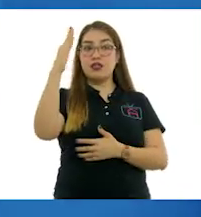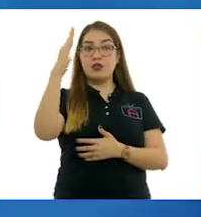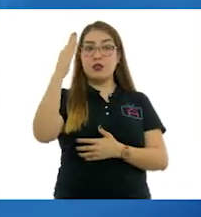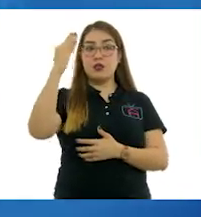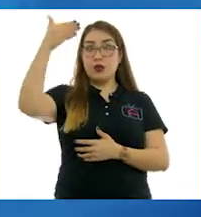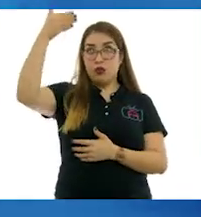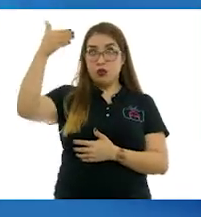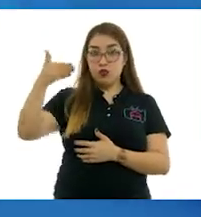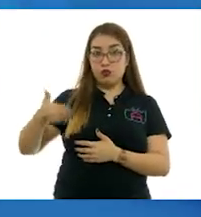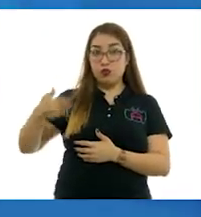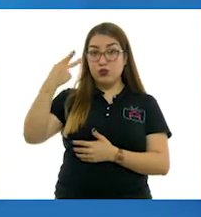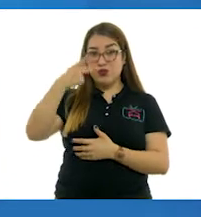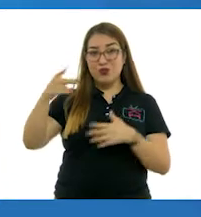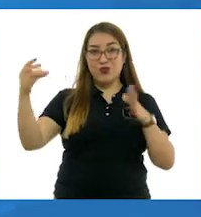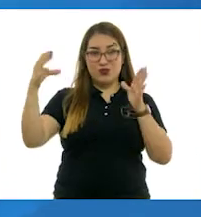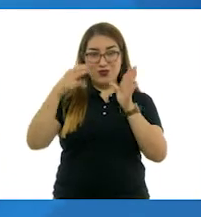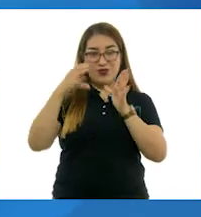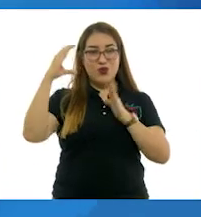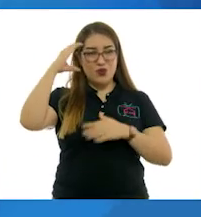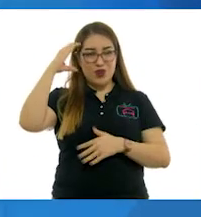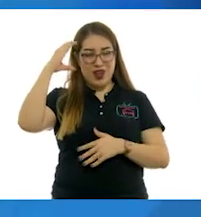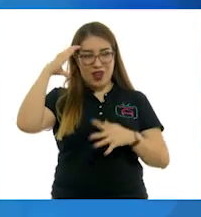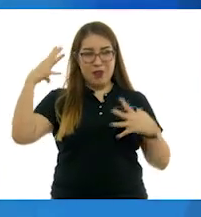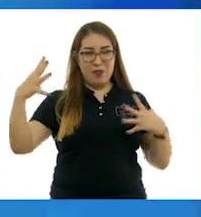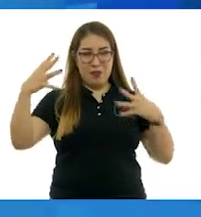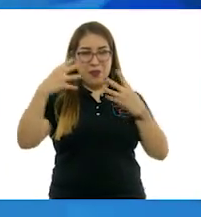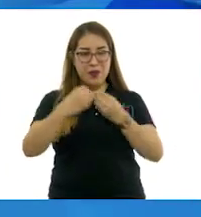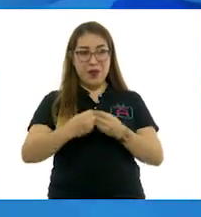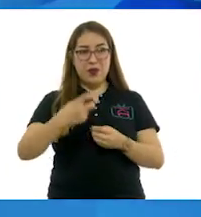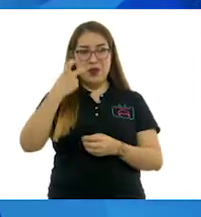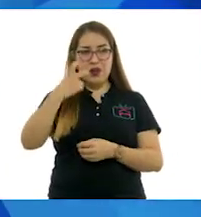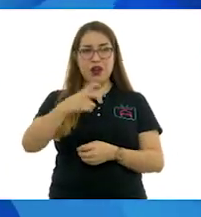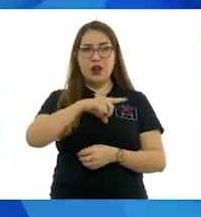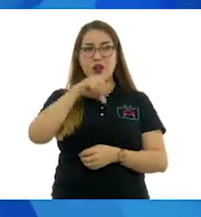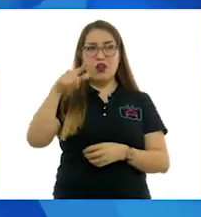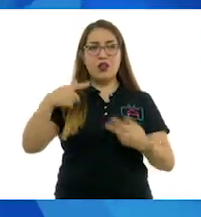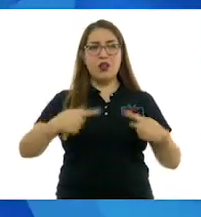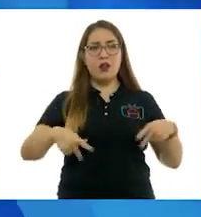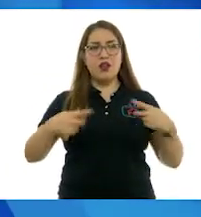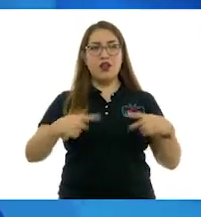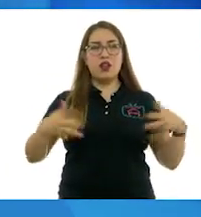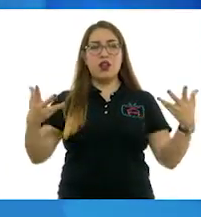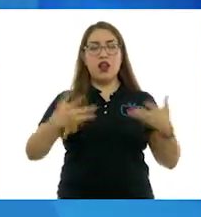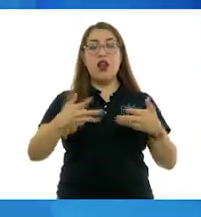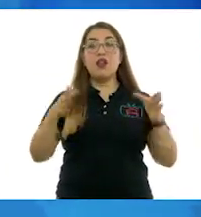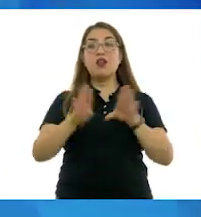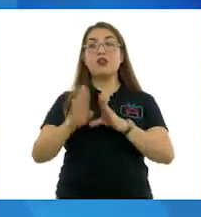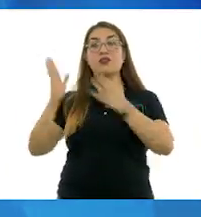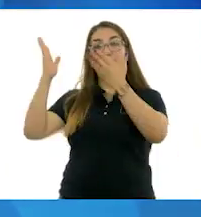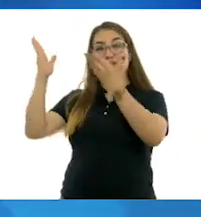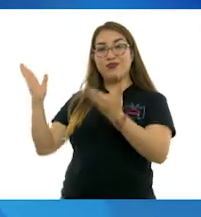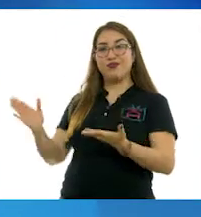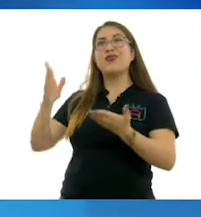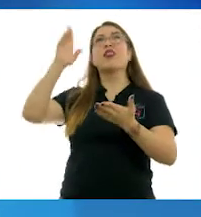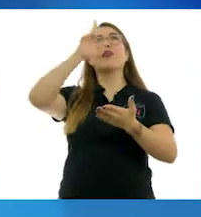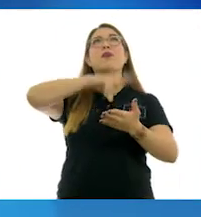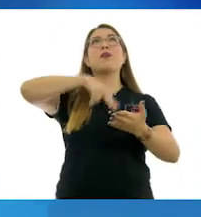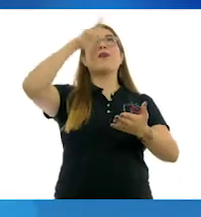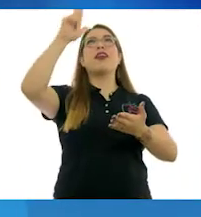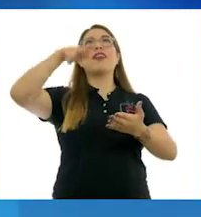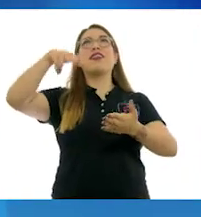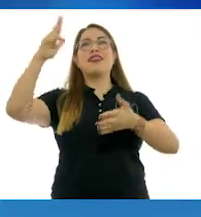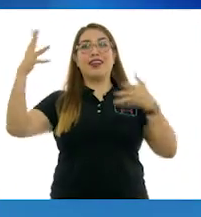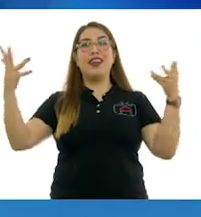baldaquino de su cama y un carpintero le fabricó una especie de caballete que le permitía pintar estando acostada.